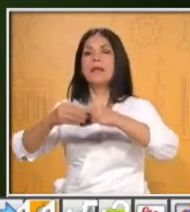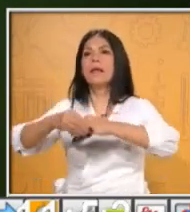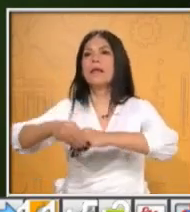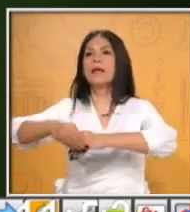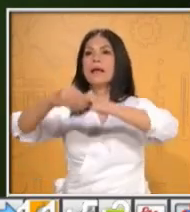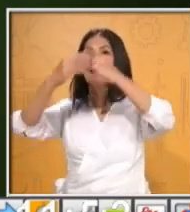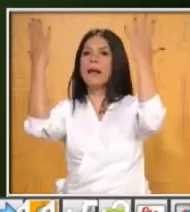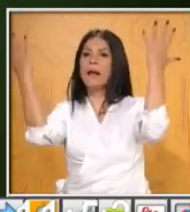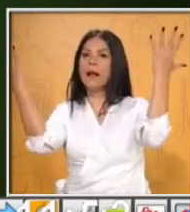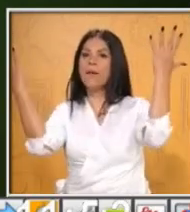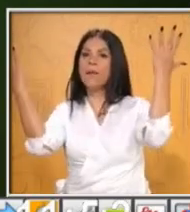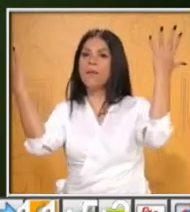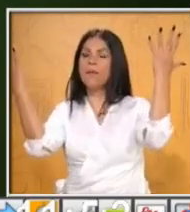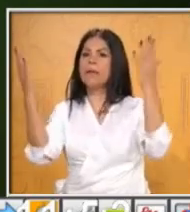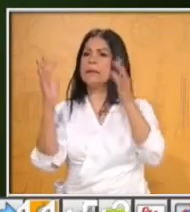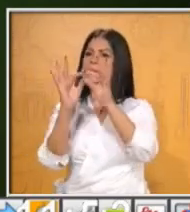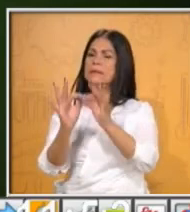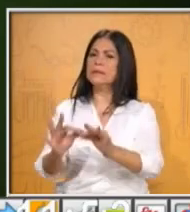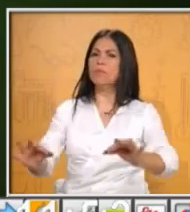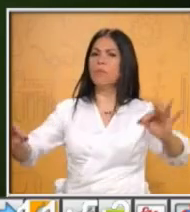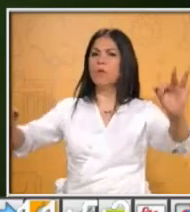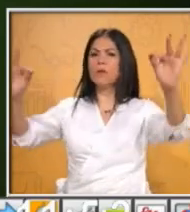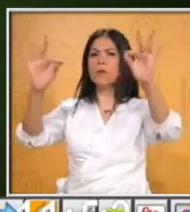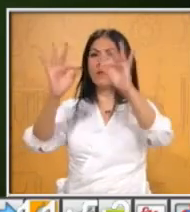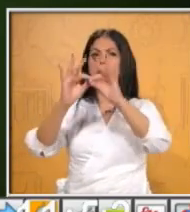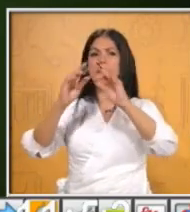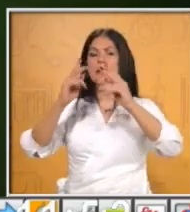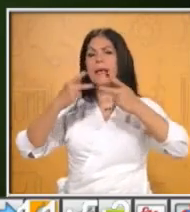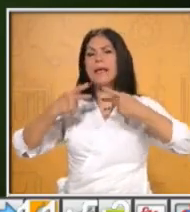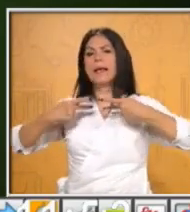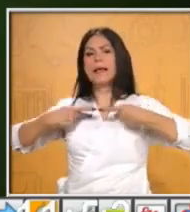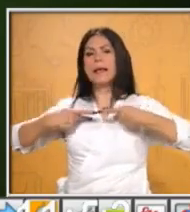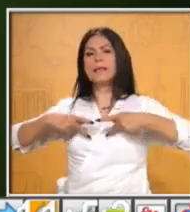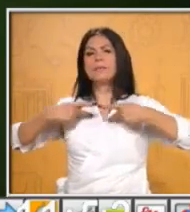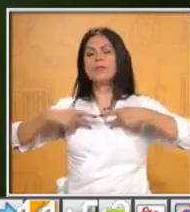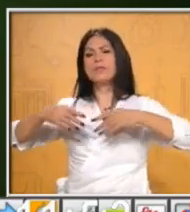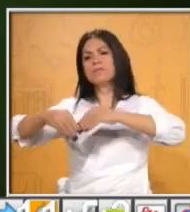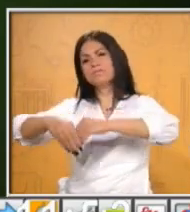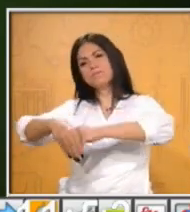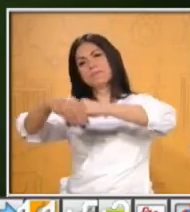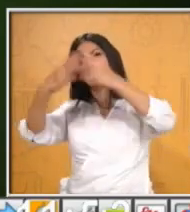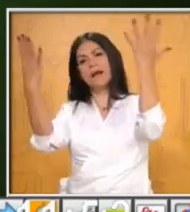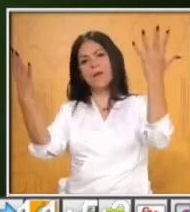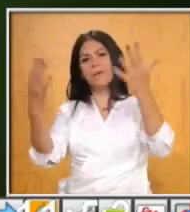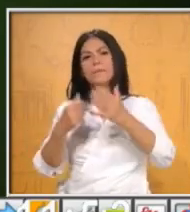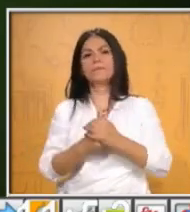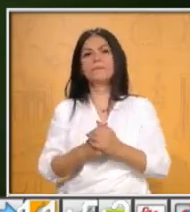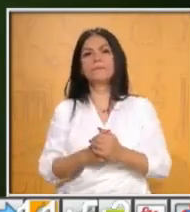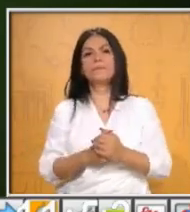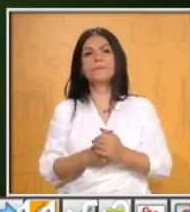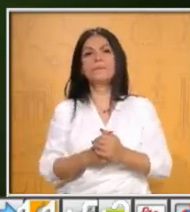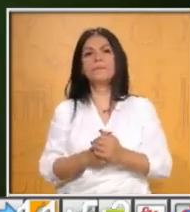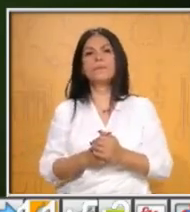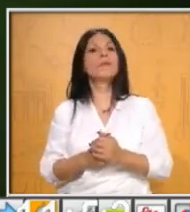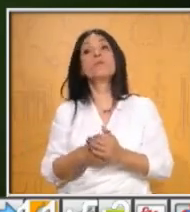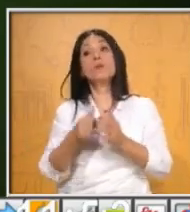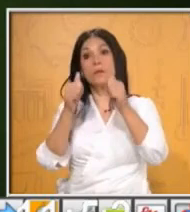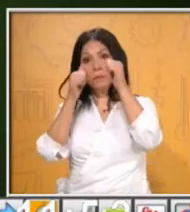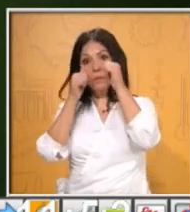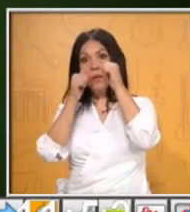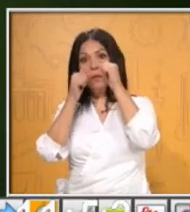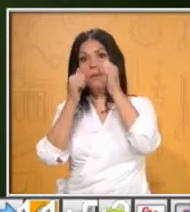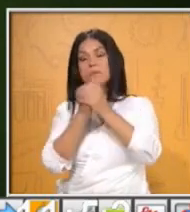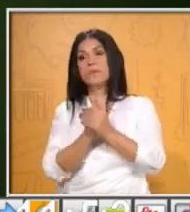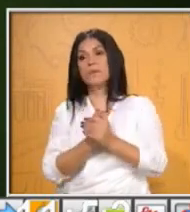la otra persona exprese todos sus puntos de vista. ¿Para qué, maestro? Primero, hay que poner en práctica muchas